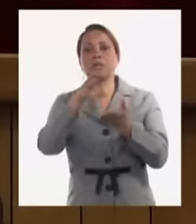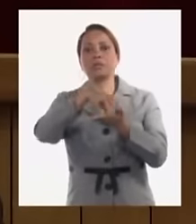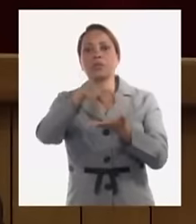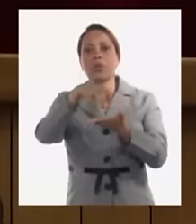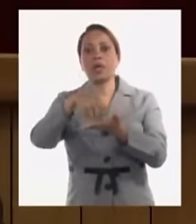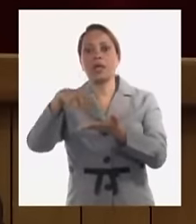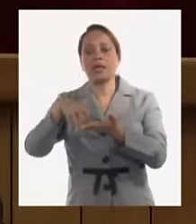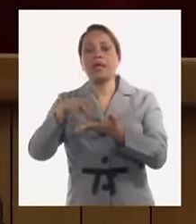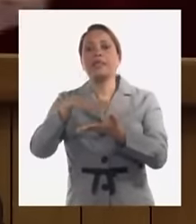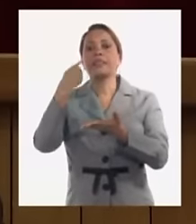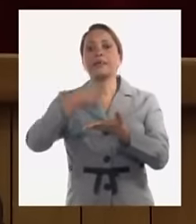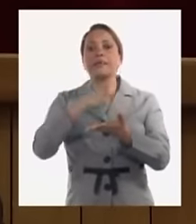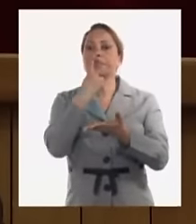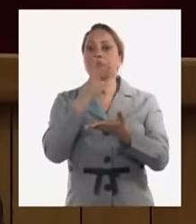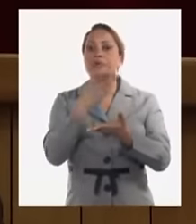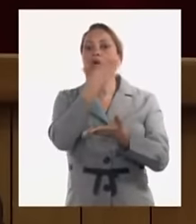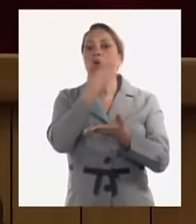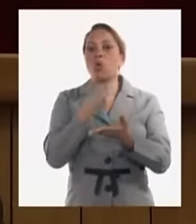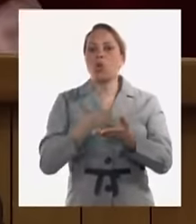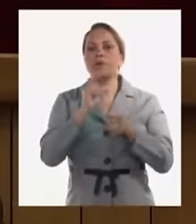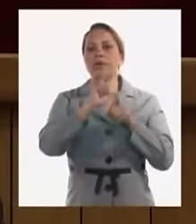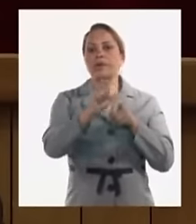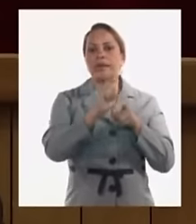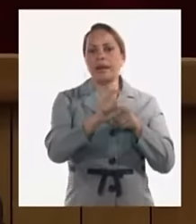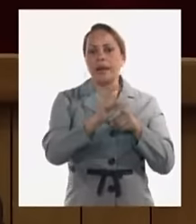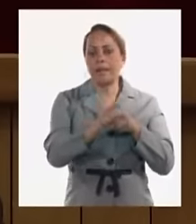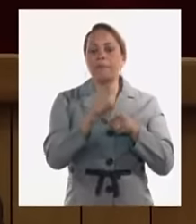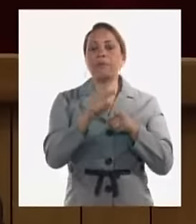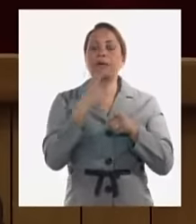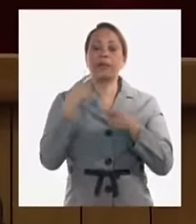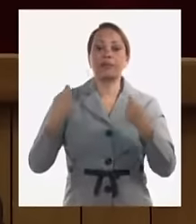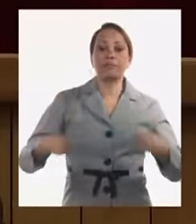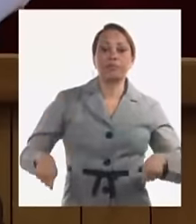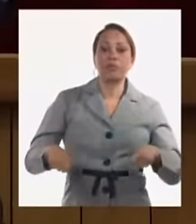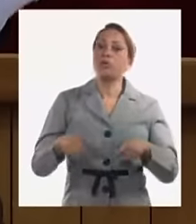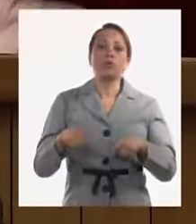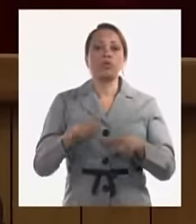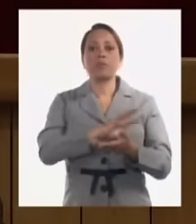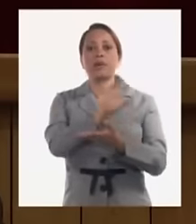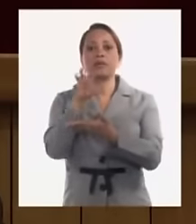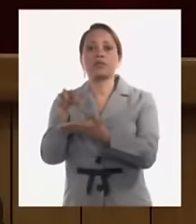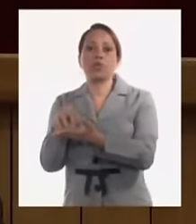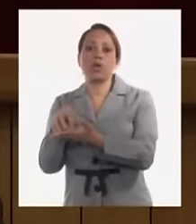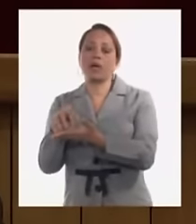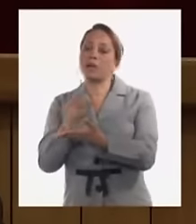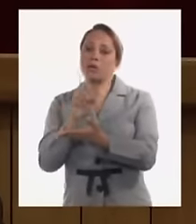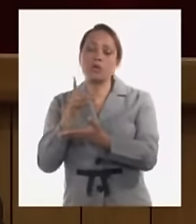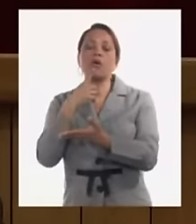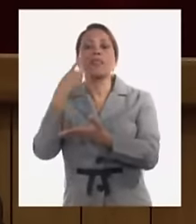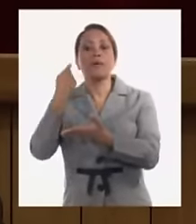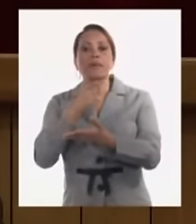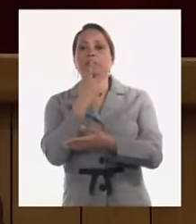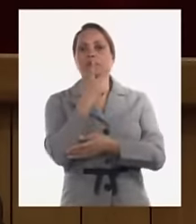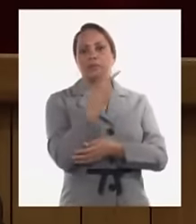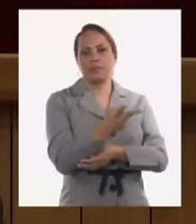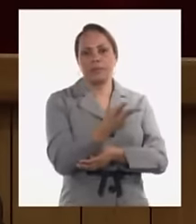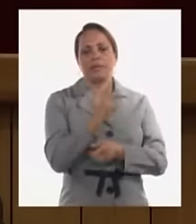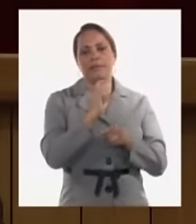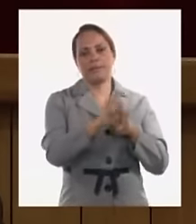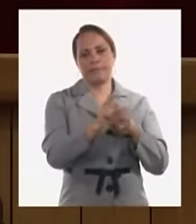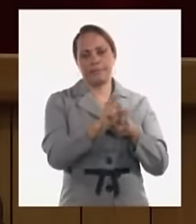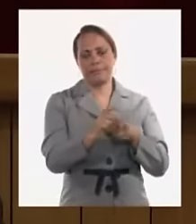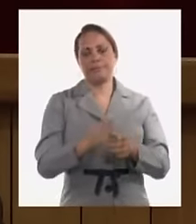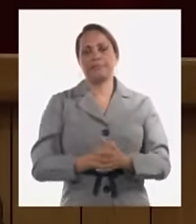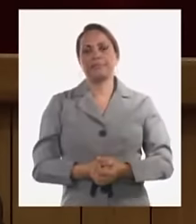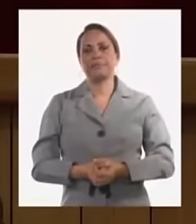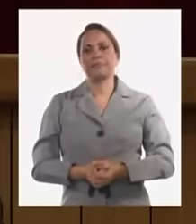atender los jóvenes del campo con acciones concretas para que no se vayan para la ciudad y hay un programa que también se está implementando